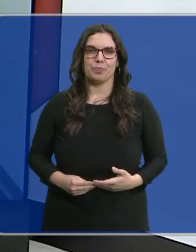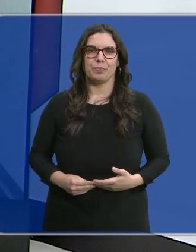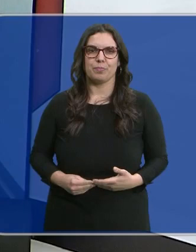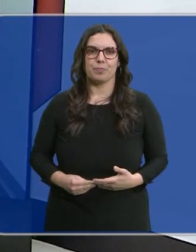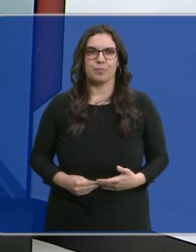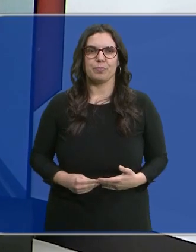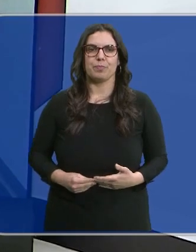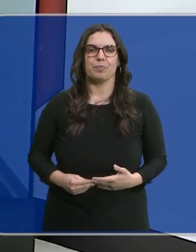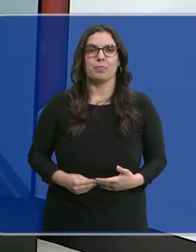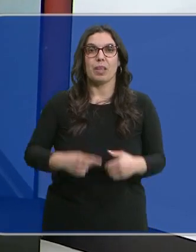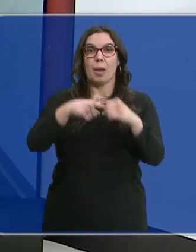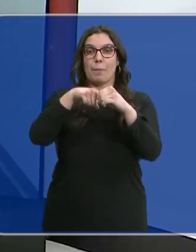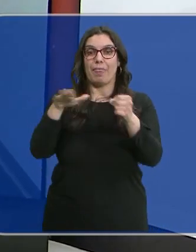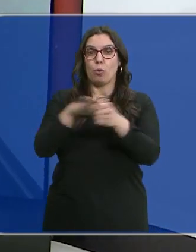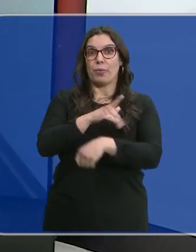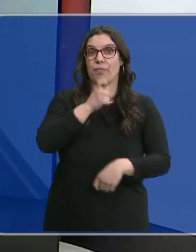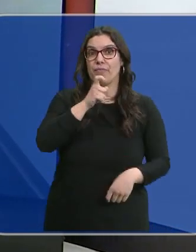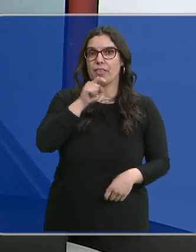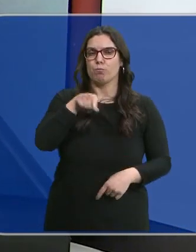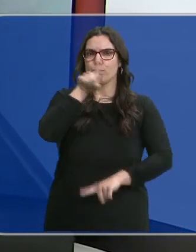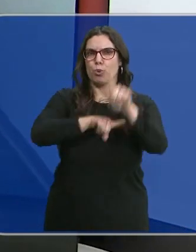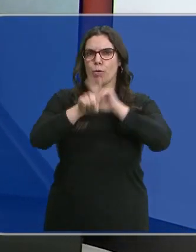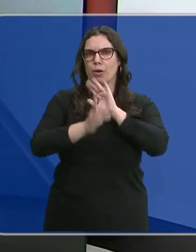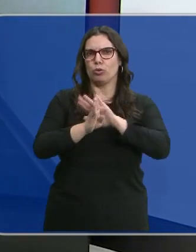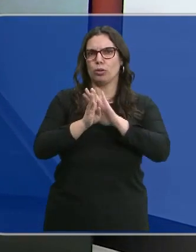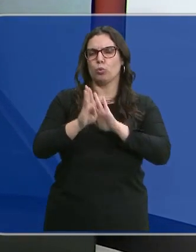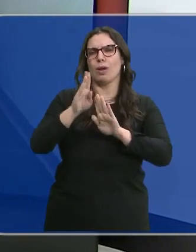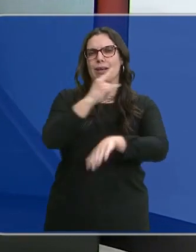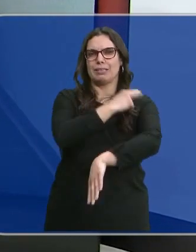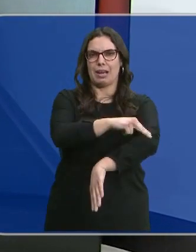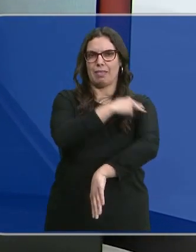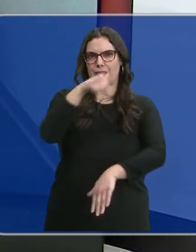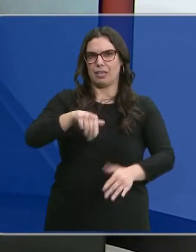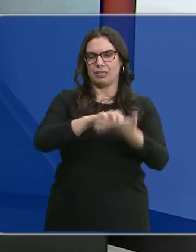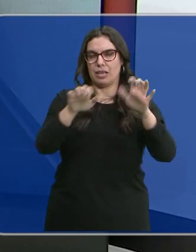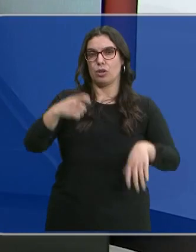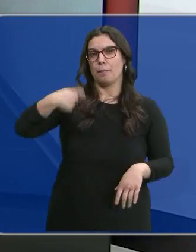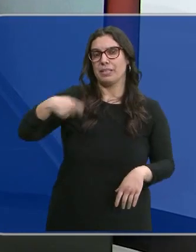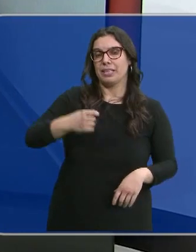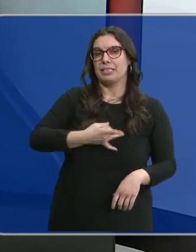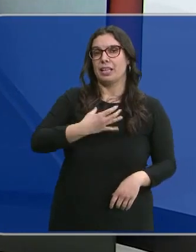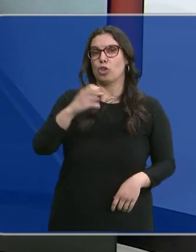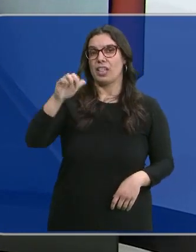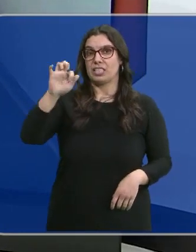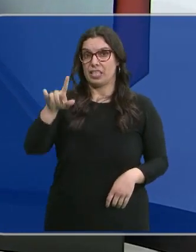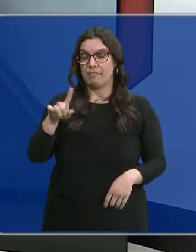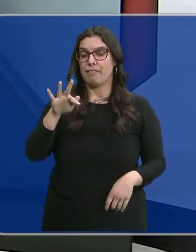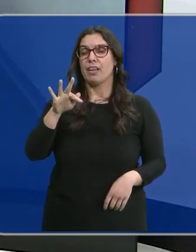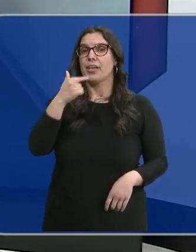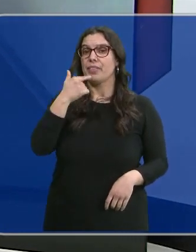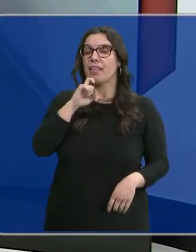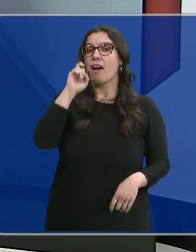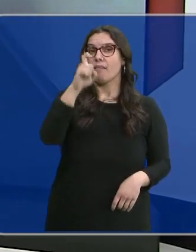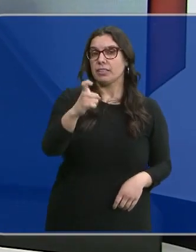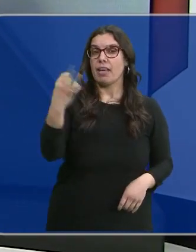Las plazas de difícil cobertura continúan siendo un problema en la sanidad de Castilla y León. El presidente de CESIF, Benjamín Castro, ha advertido sobre la